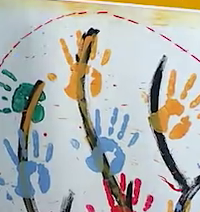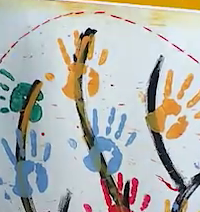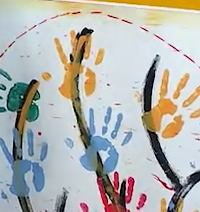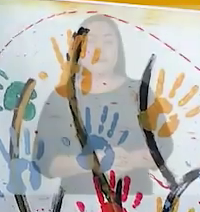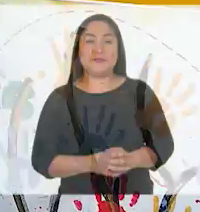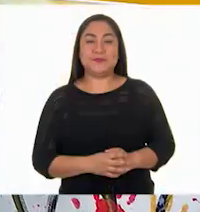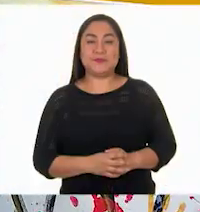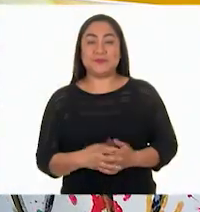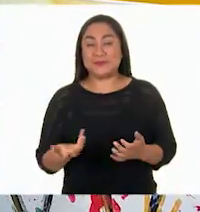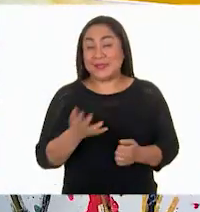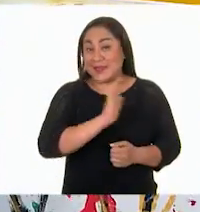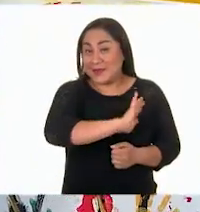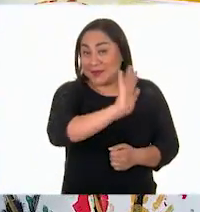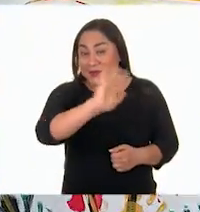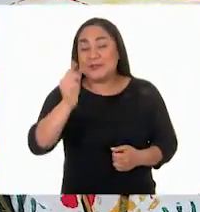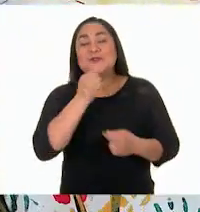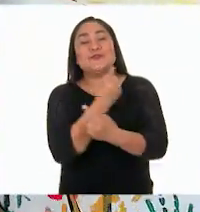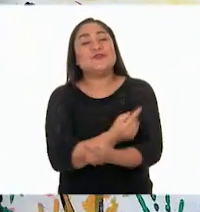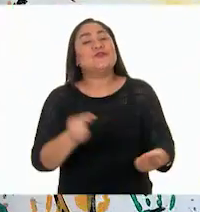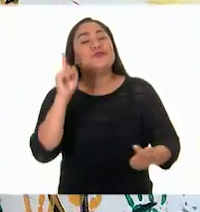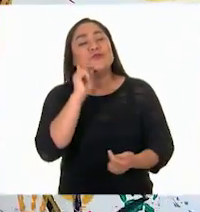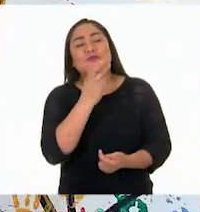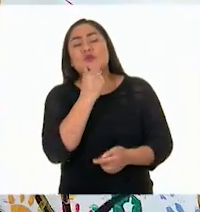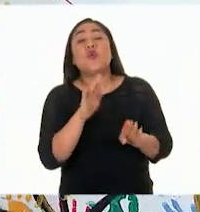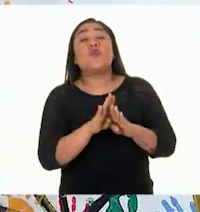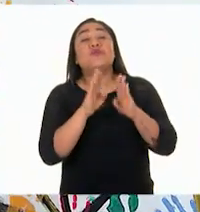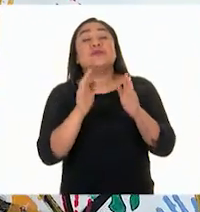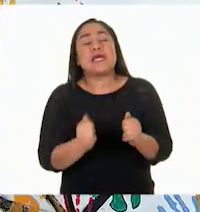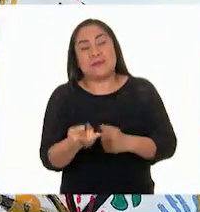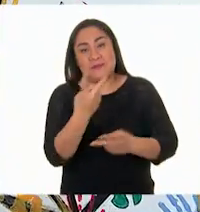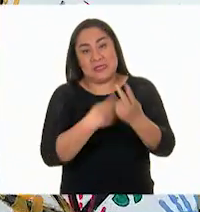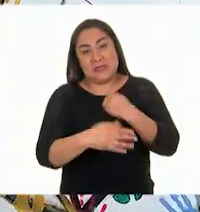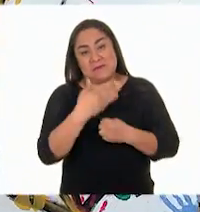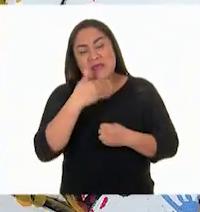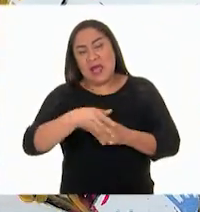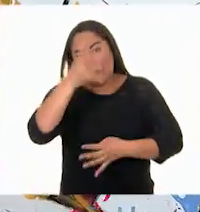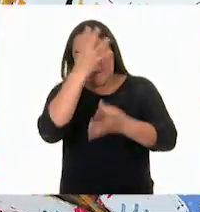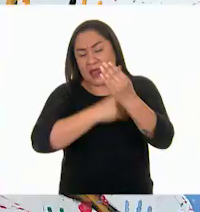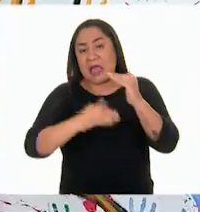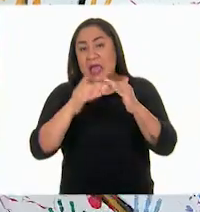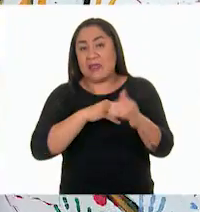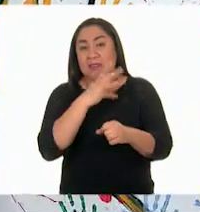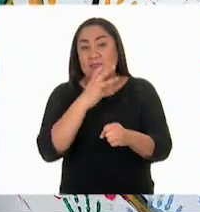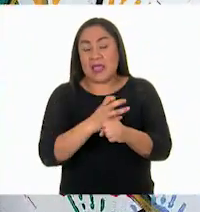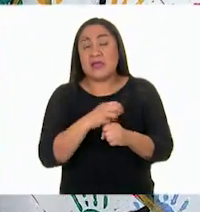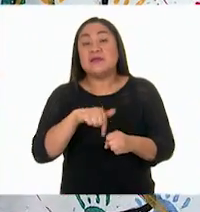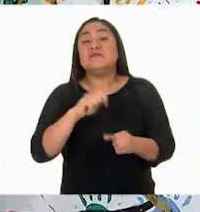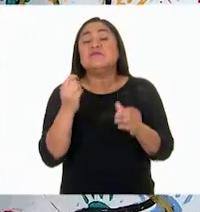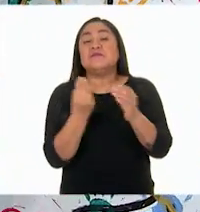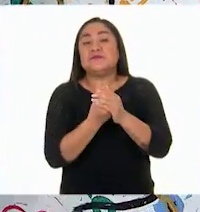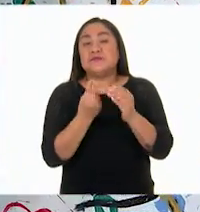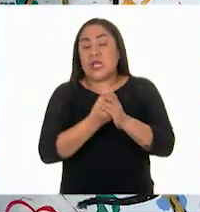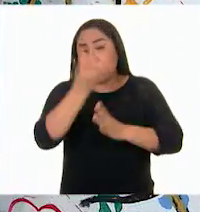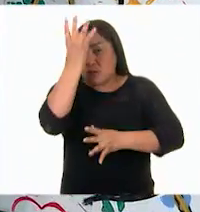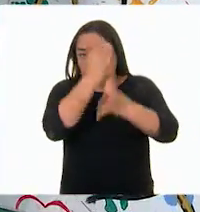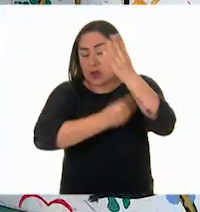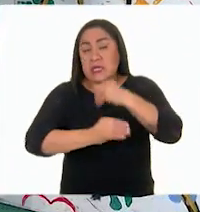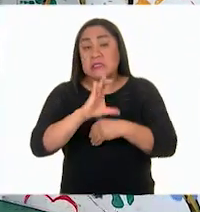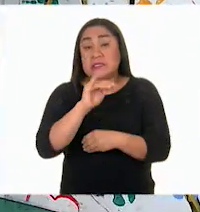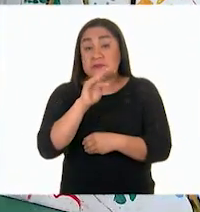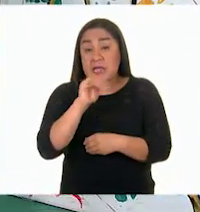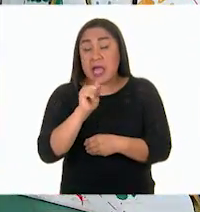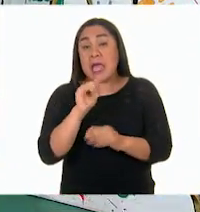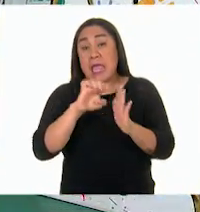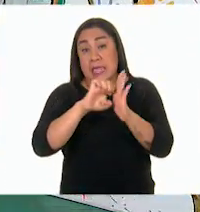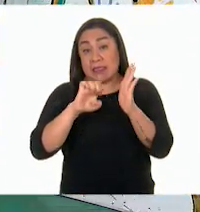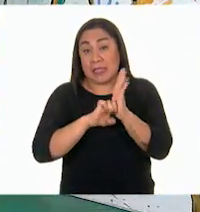¡Hola, niñas y niños! ¿Cómo están? Bienvenidos a Aprenden Casa 3, a una clase más de formación cívica y ética de primero. El